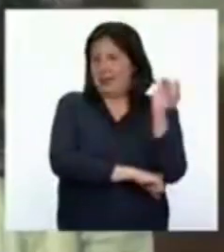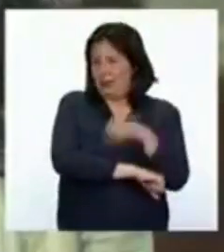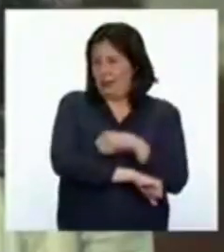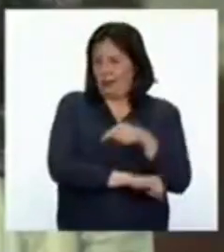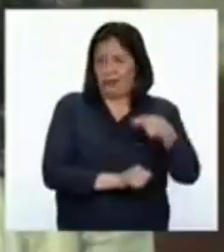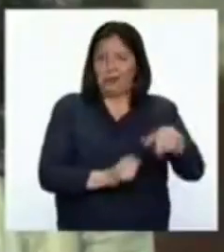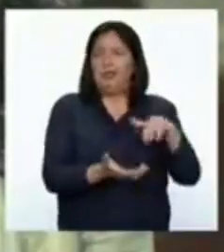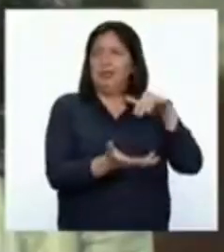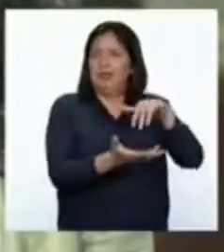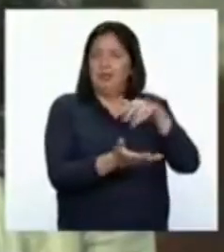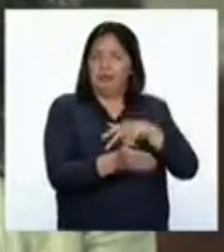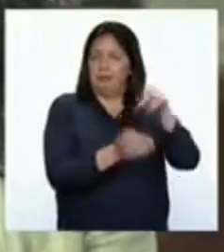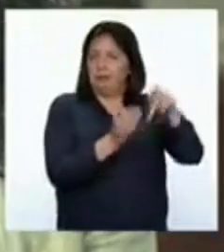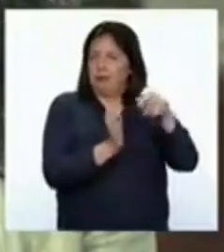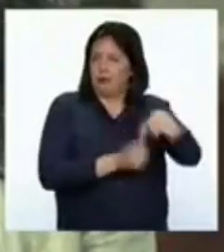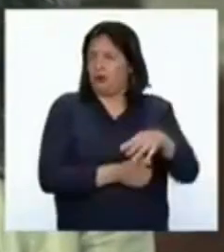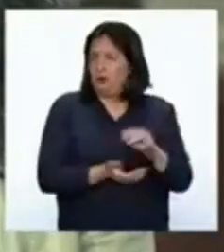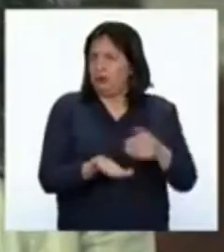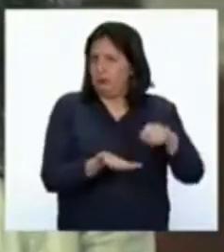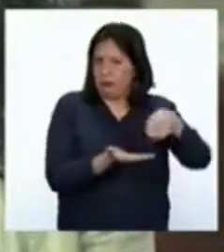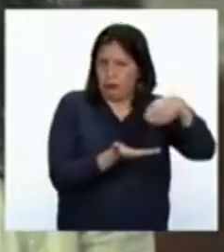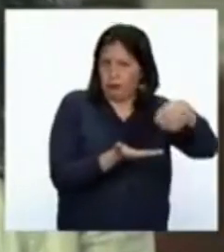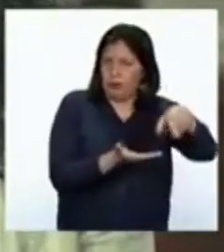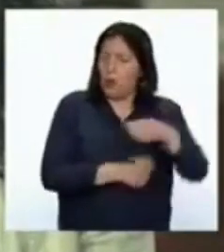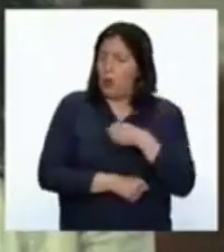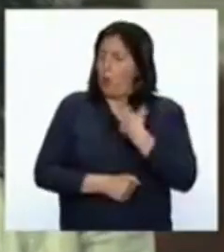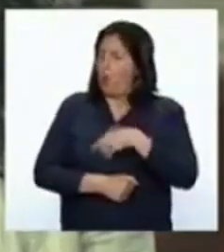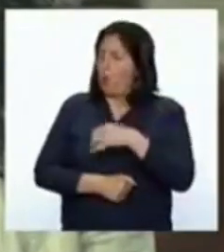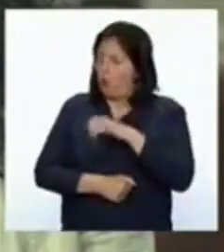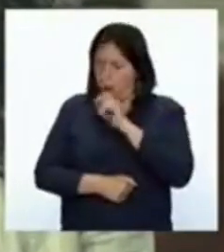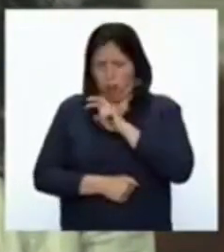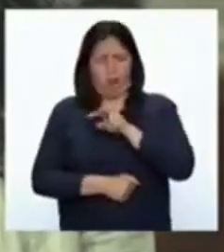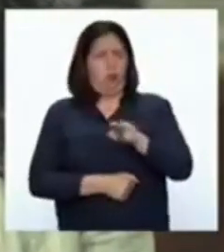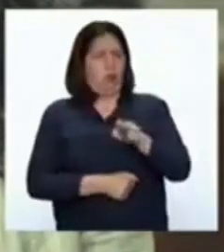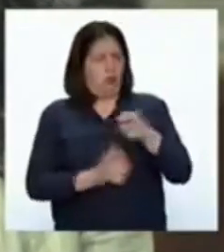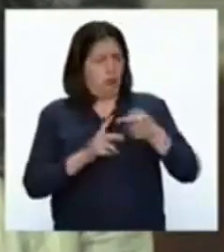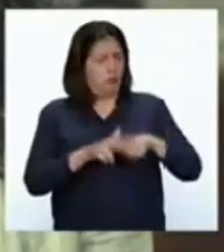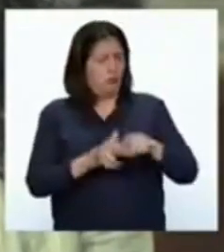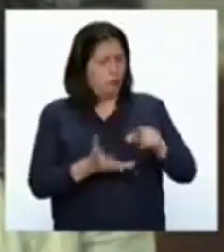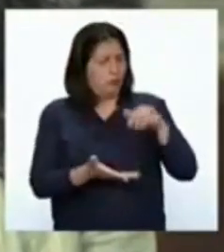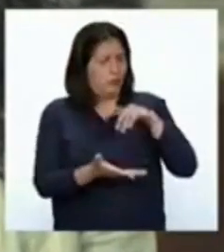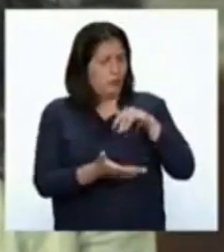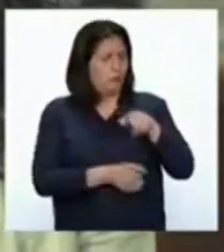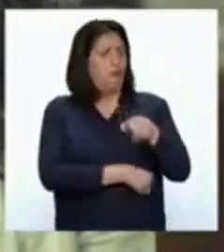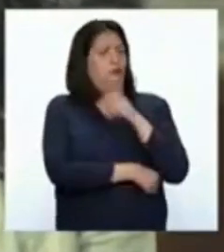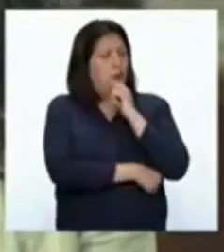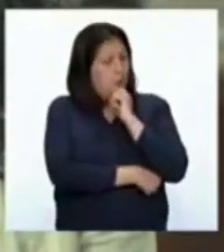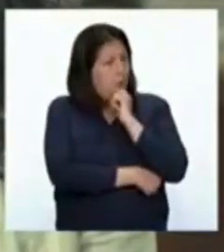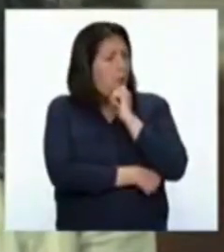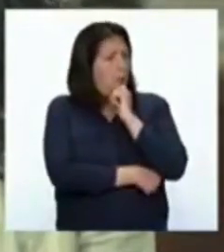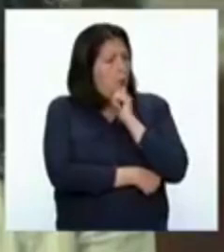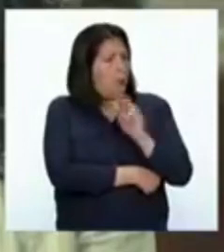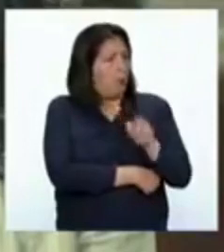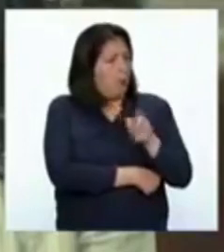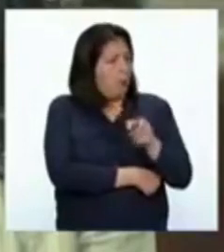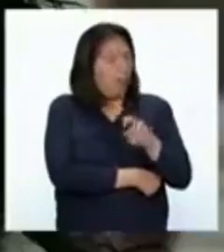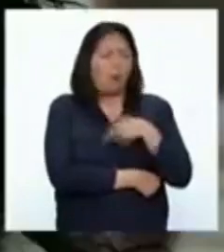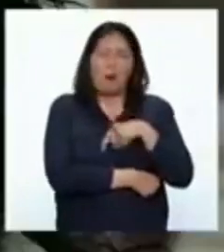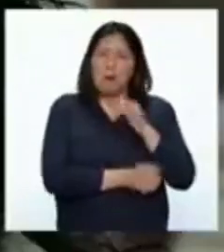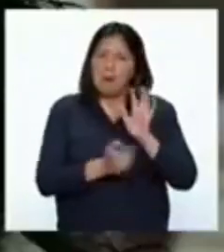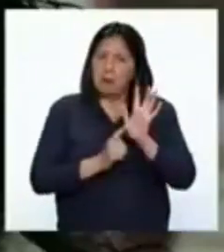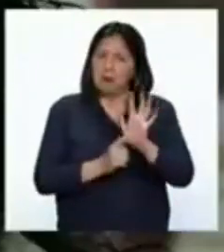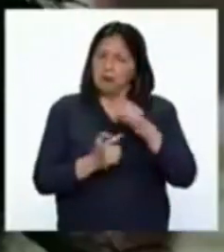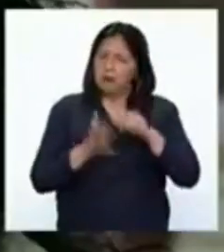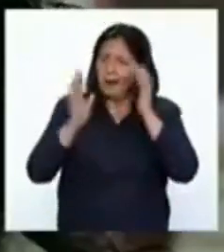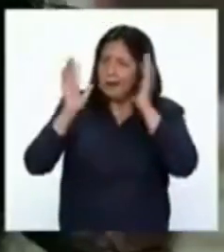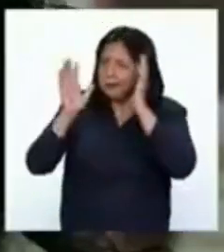Como estudiante desde el inicio siempre mostró una especial atención hacia